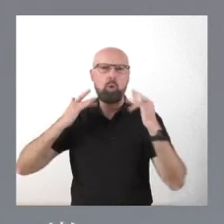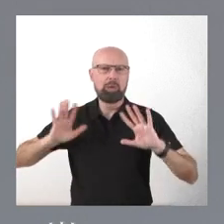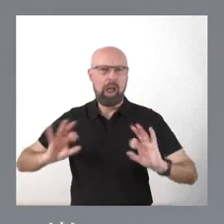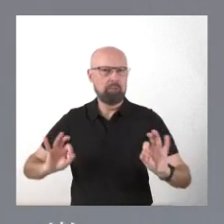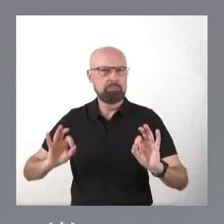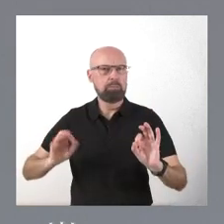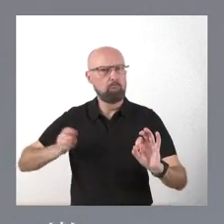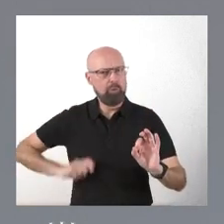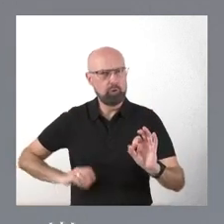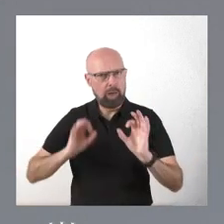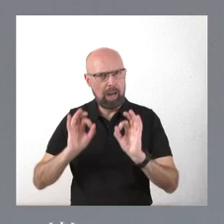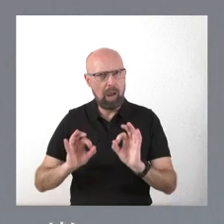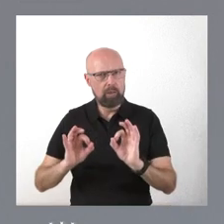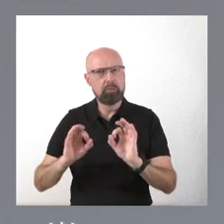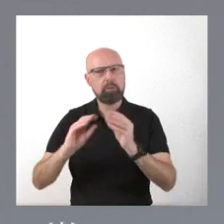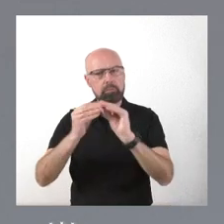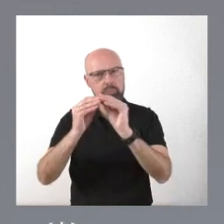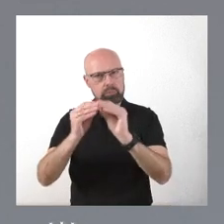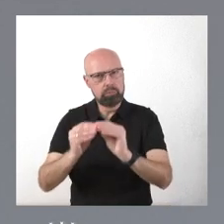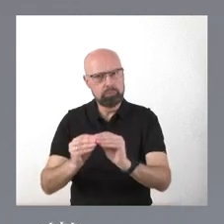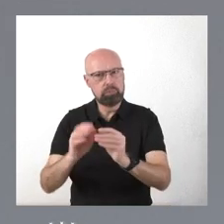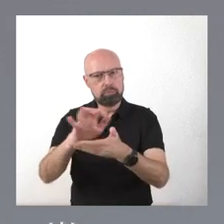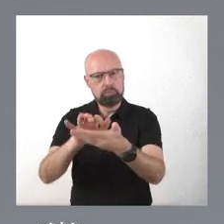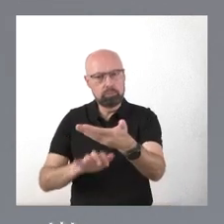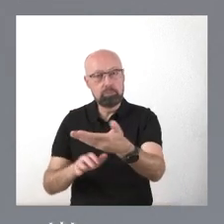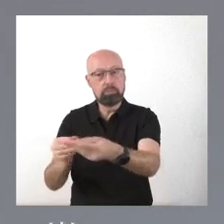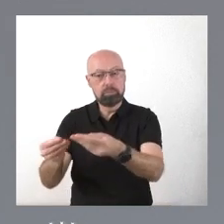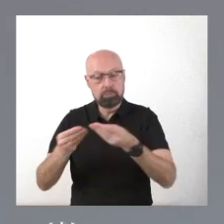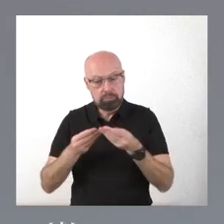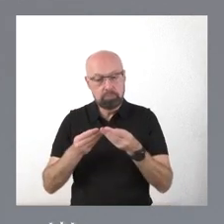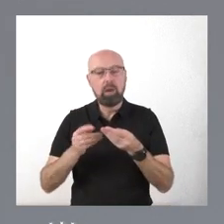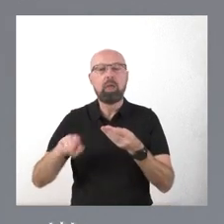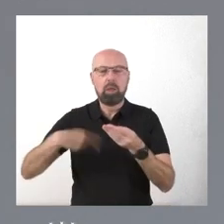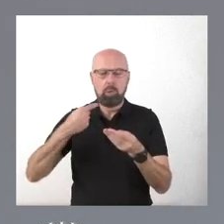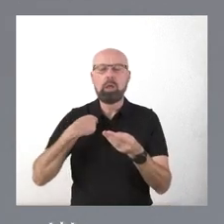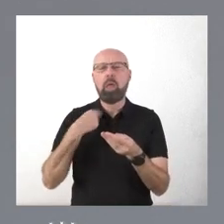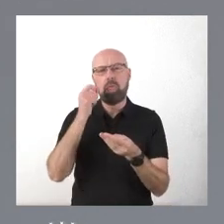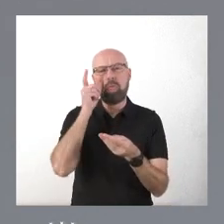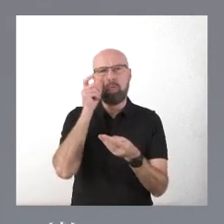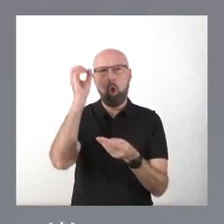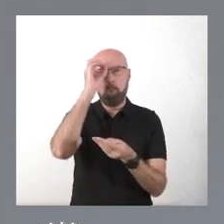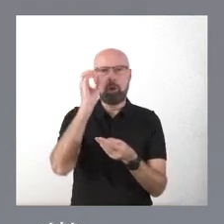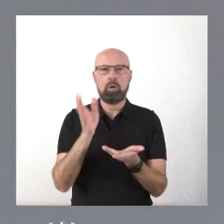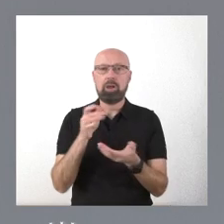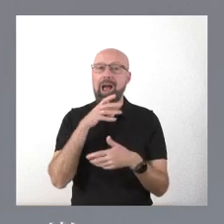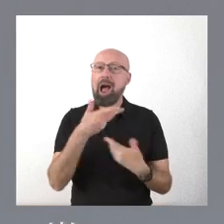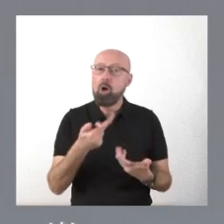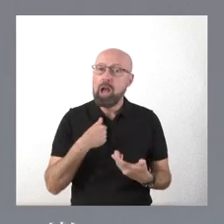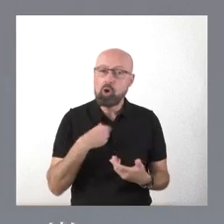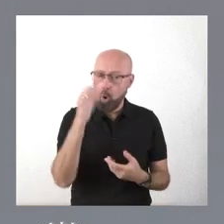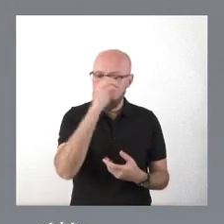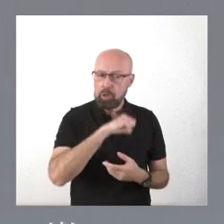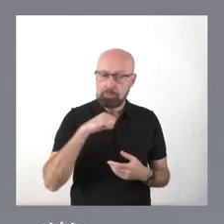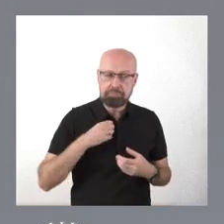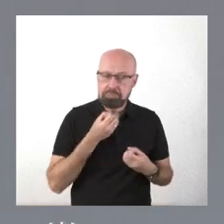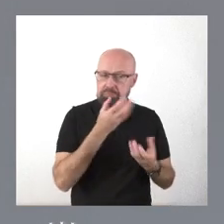tendremos una opinión. A partir de ahí, yo tendré una opinión. Yo, en este momento, no tengo opinión. Lo que sí manifiesto es